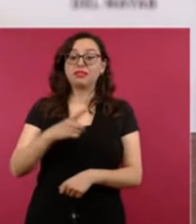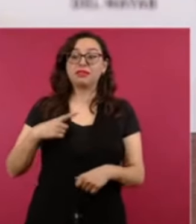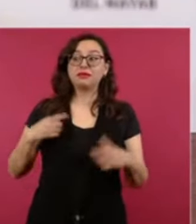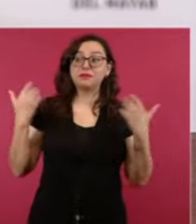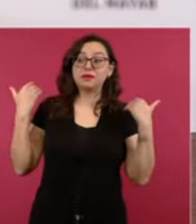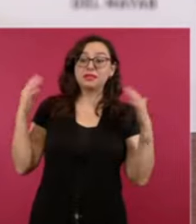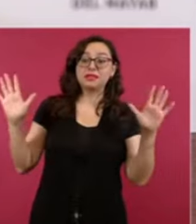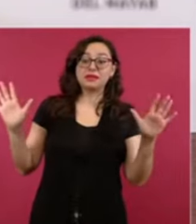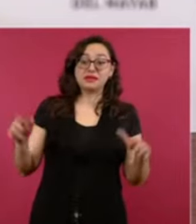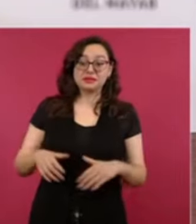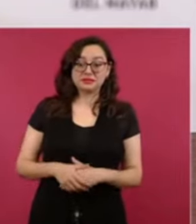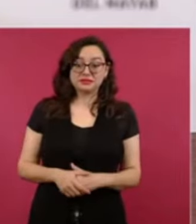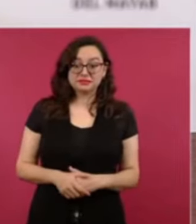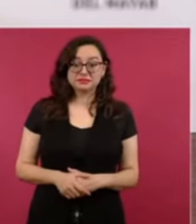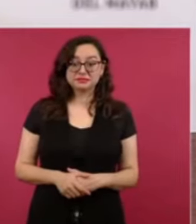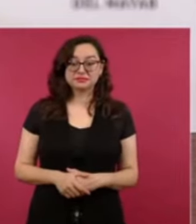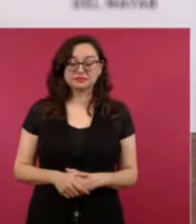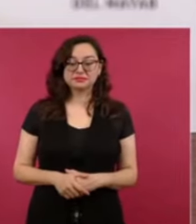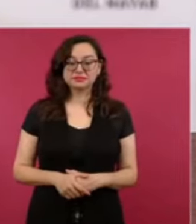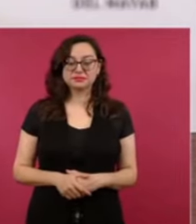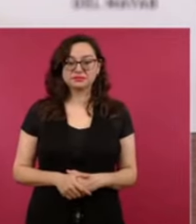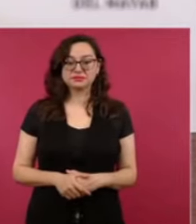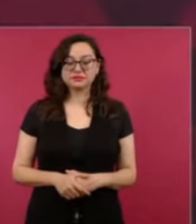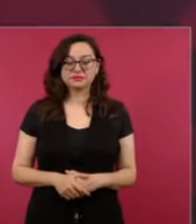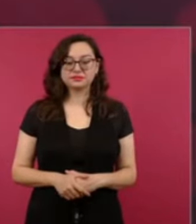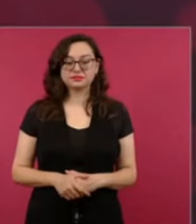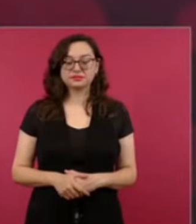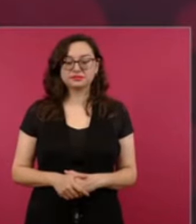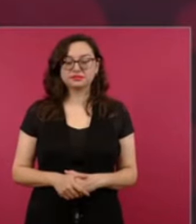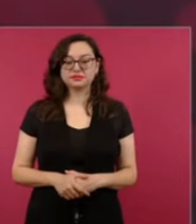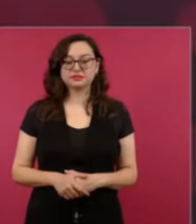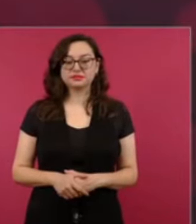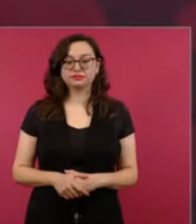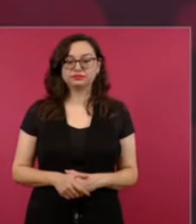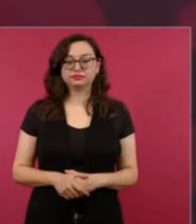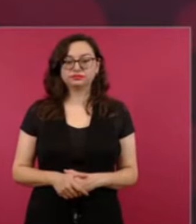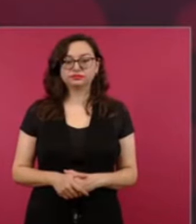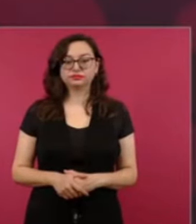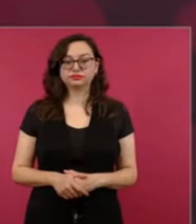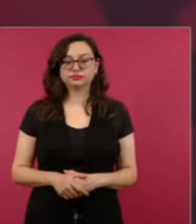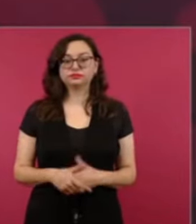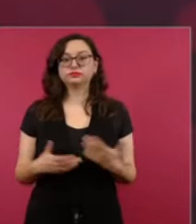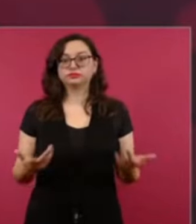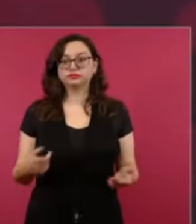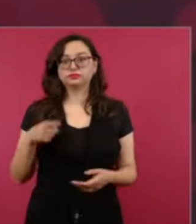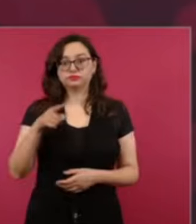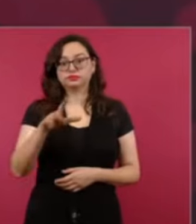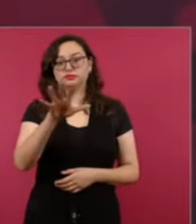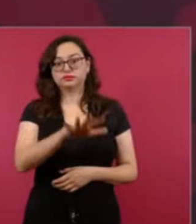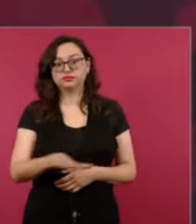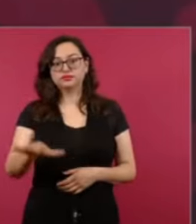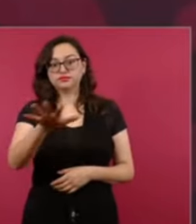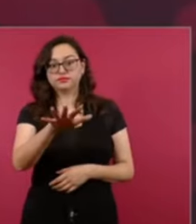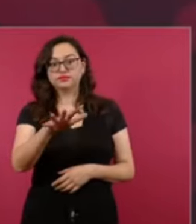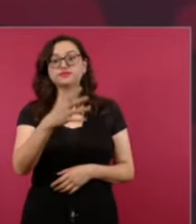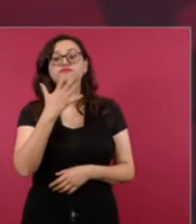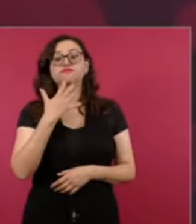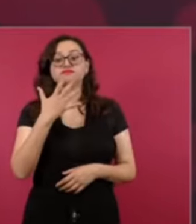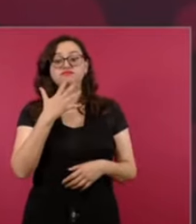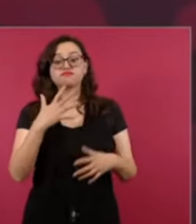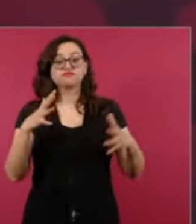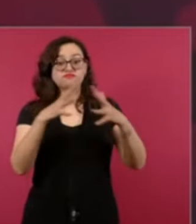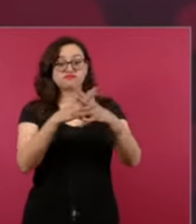Vamos a ir a la conferencia hoy 29 de mayo del 2024. Hoy el periodista Polemón le hace